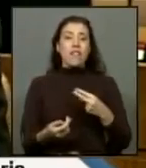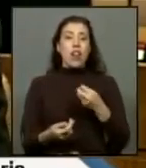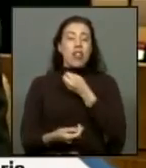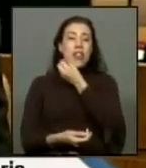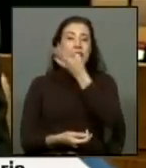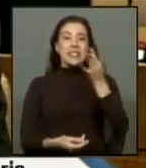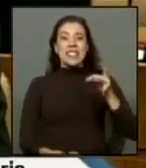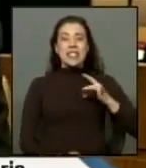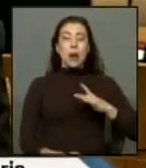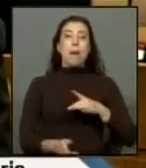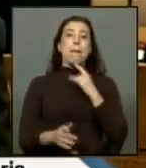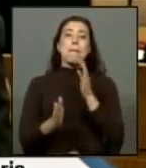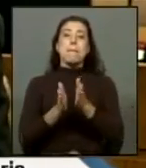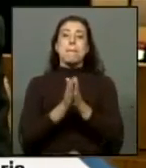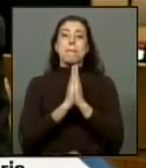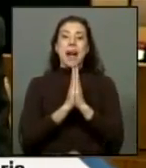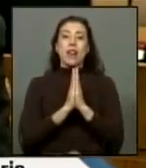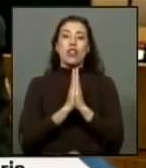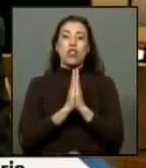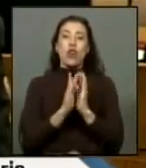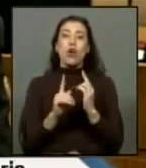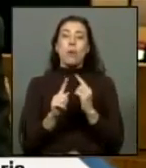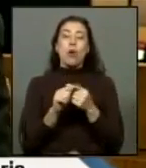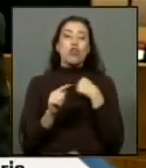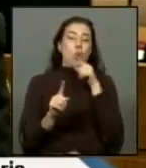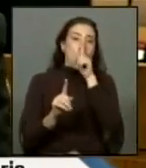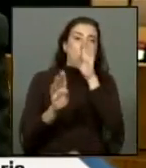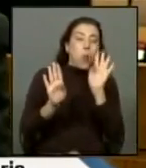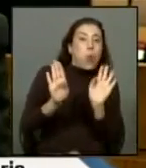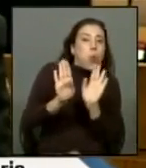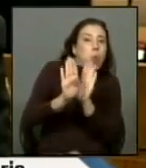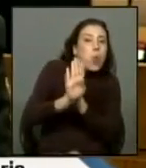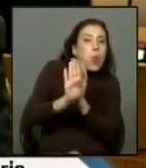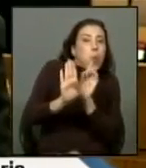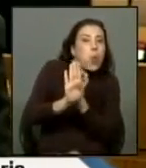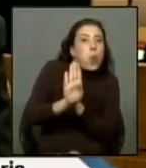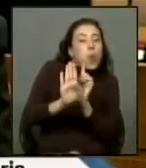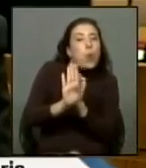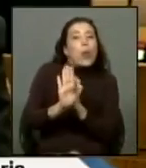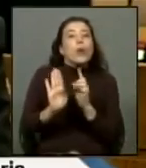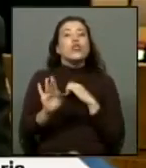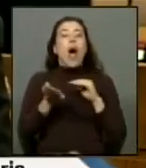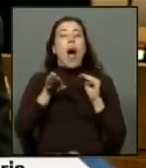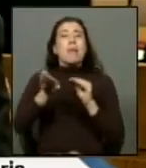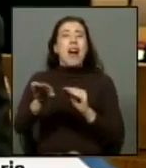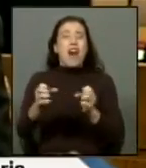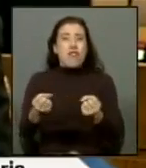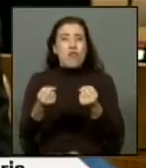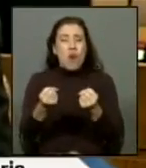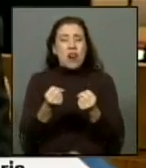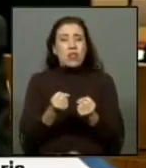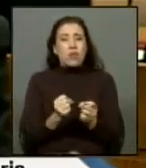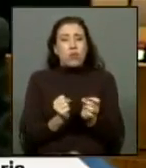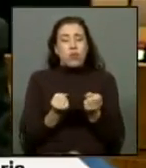de decirle a los chilenos perdón perdón por haberme escondido perdón por haber avalado estas terribles y brutales violaciones a los derechos humanos perdón porque esta